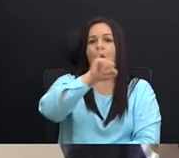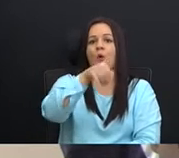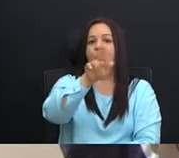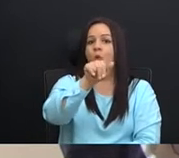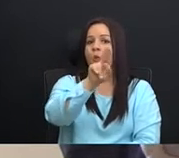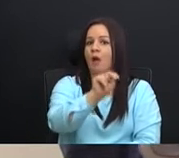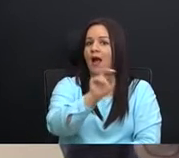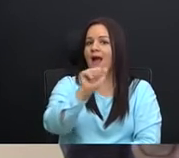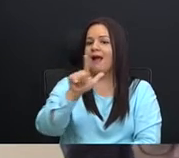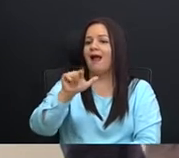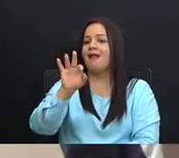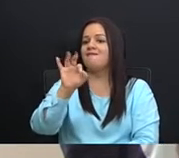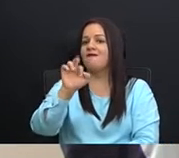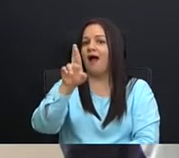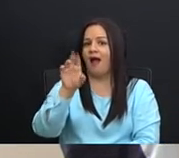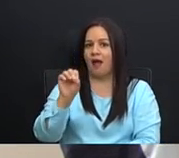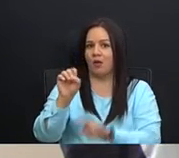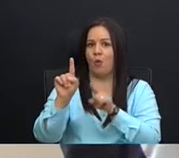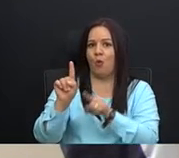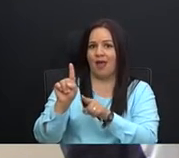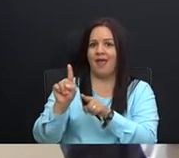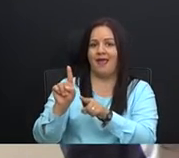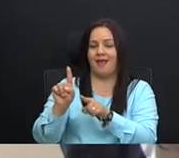estaba ahí, desempeñándose, como,